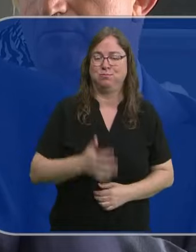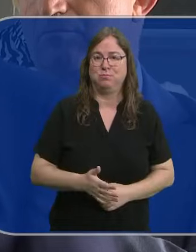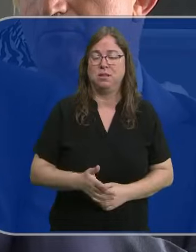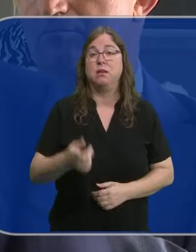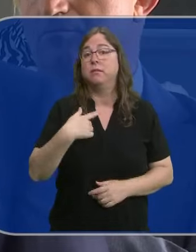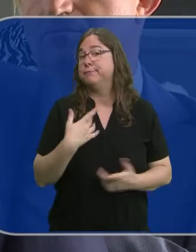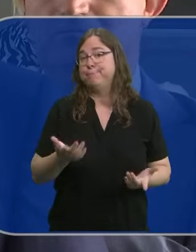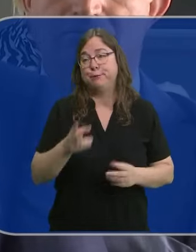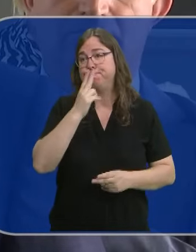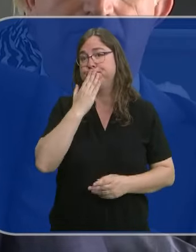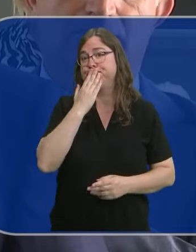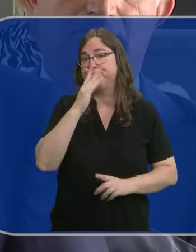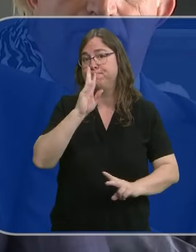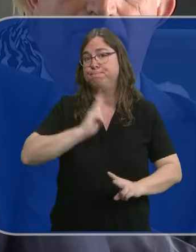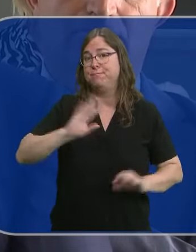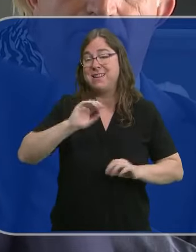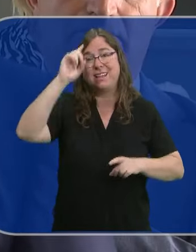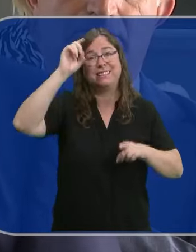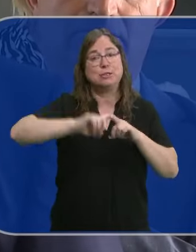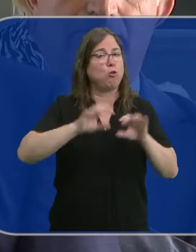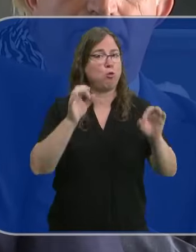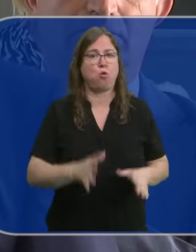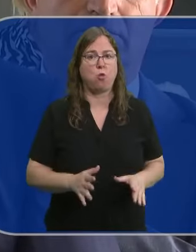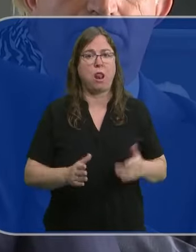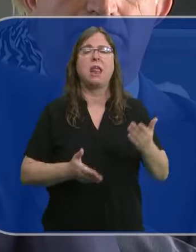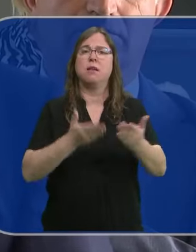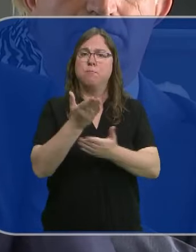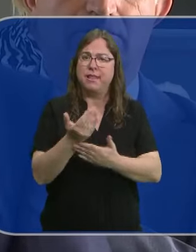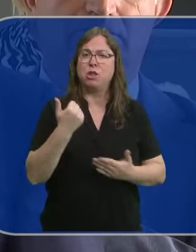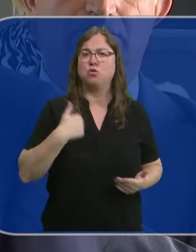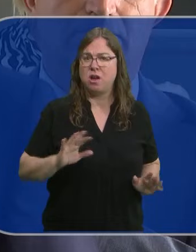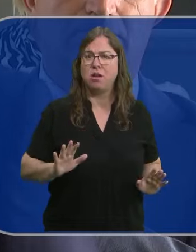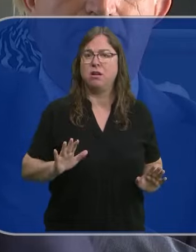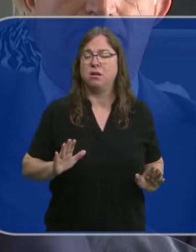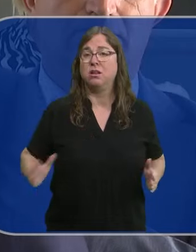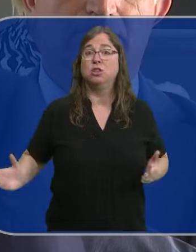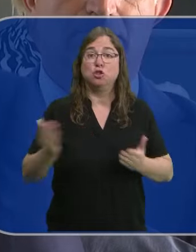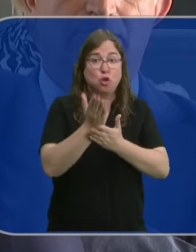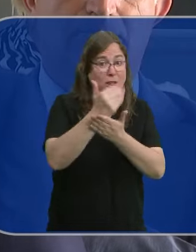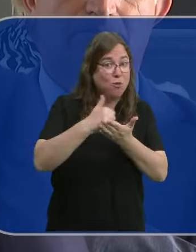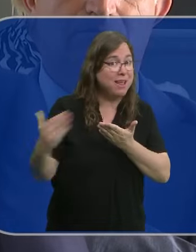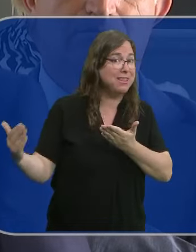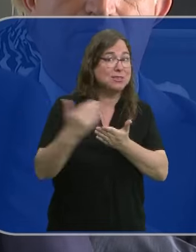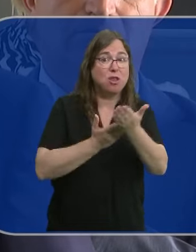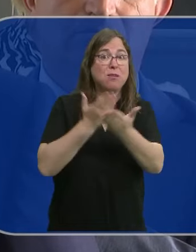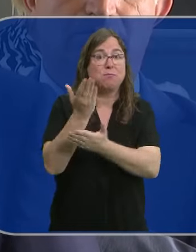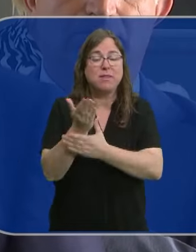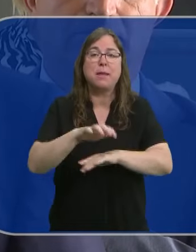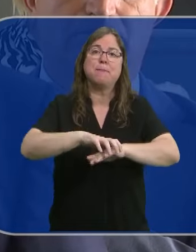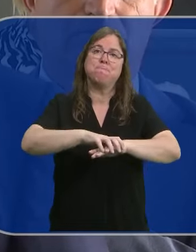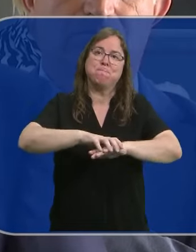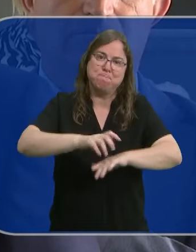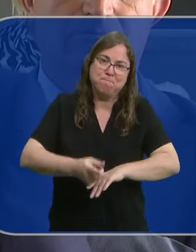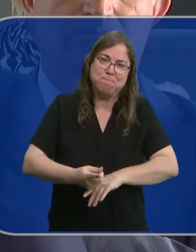tenemos la callada por respuesta. Lo mismo nos pasa con los psicólogos. Hemos pedido a todas las comunidades autónomas el tener una mayor